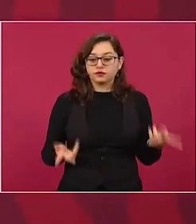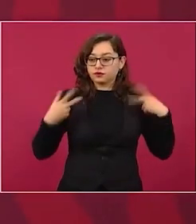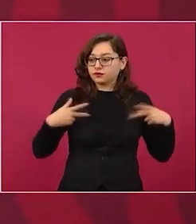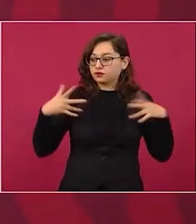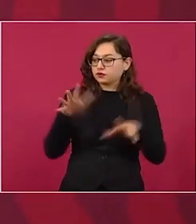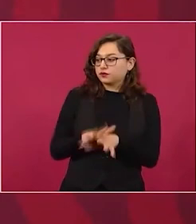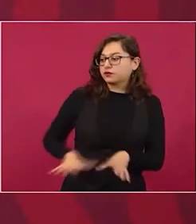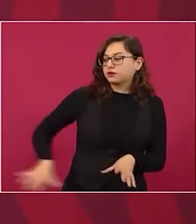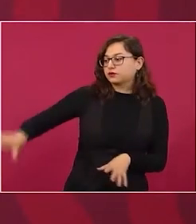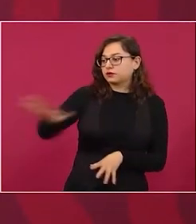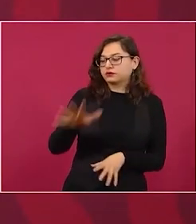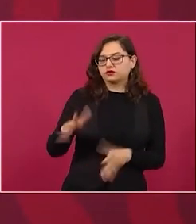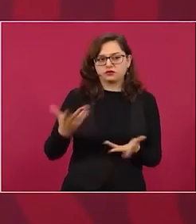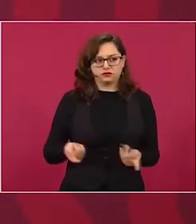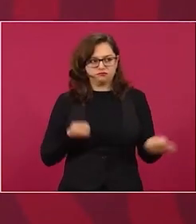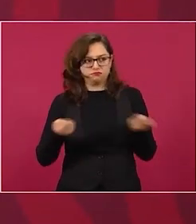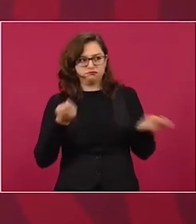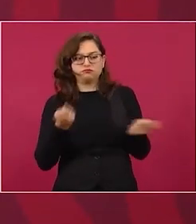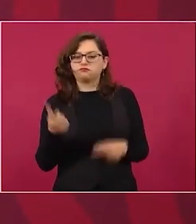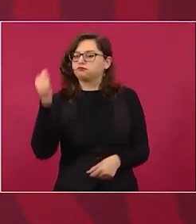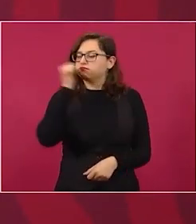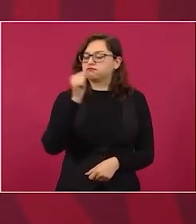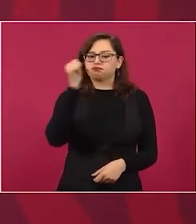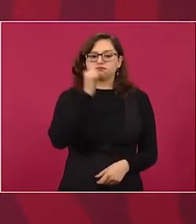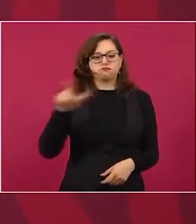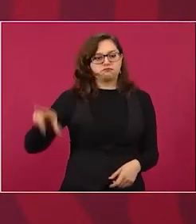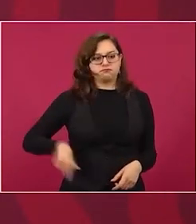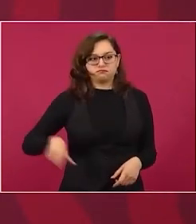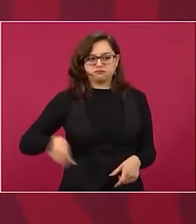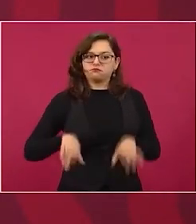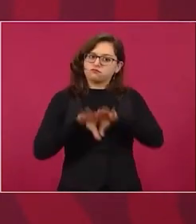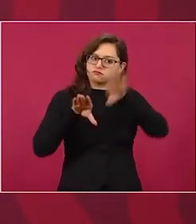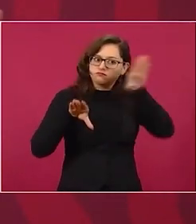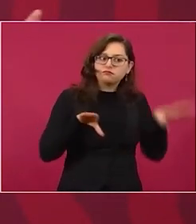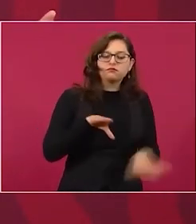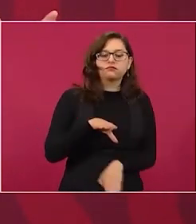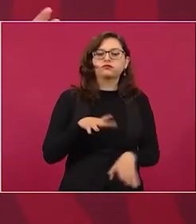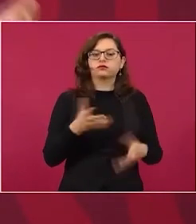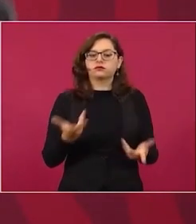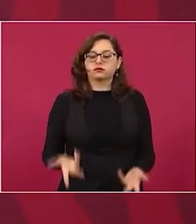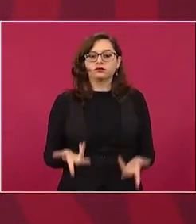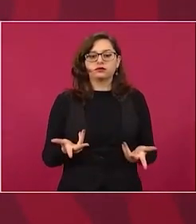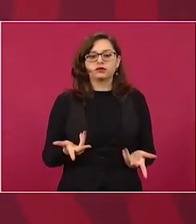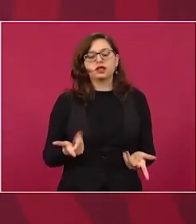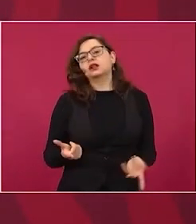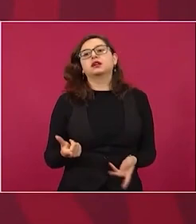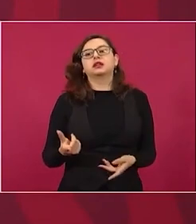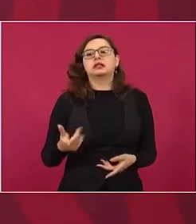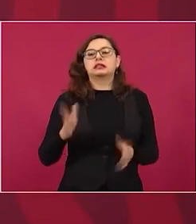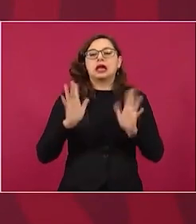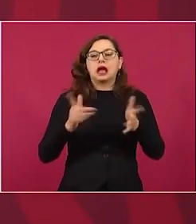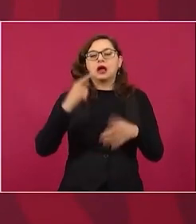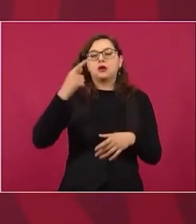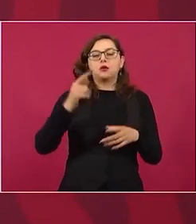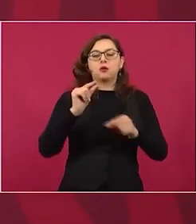cambiando esa mentalidad que ha predominado por mucho tiempo de que la política